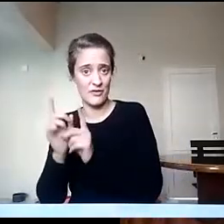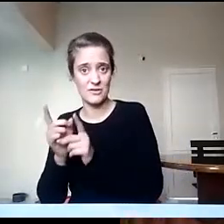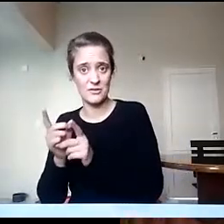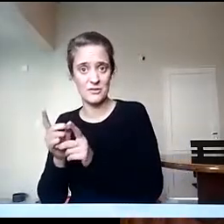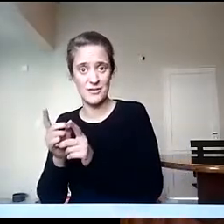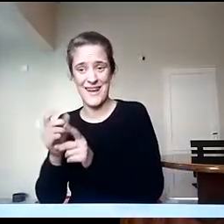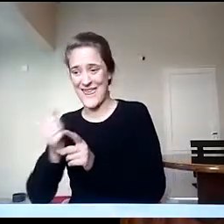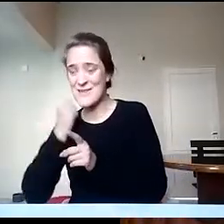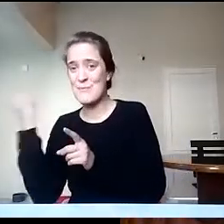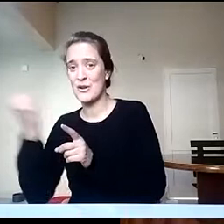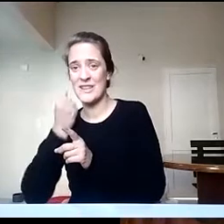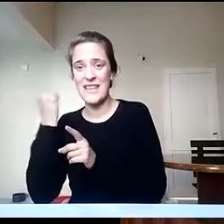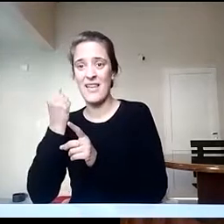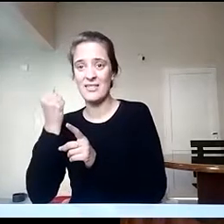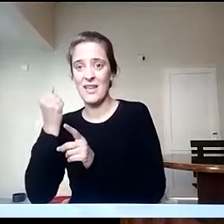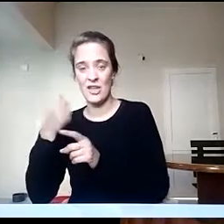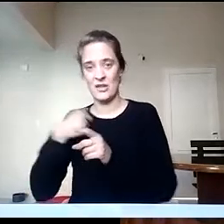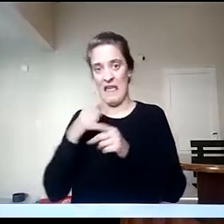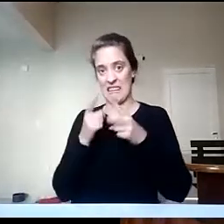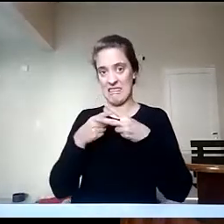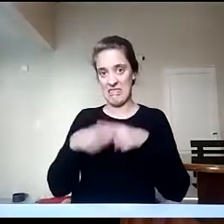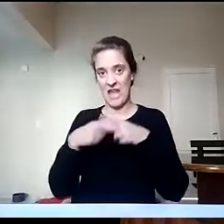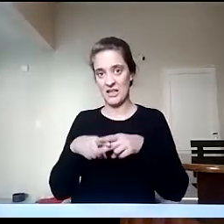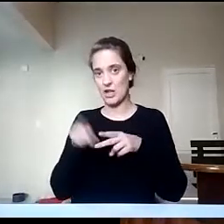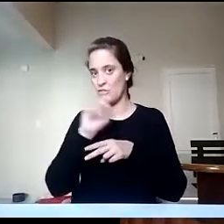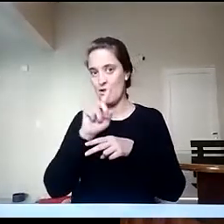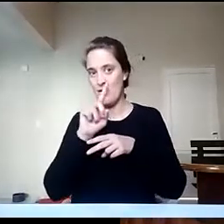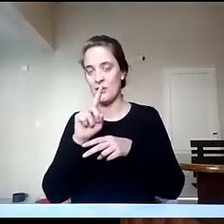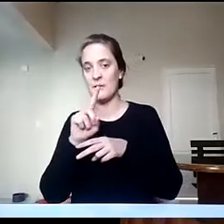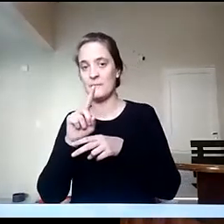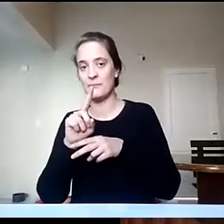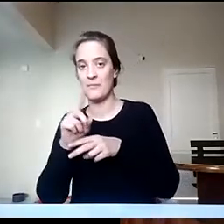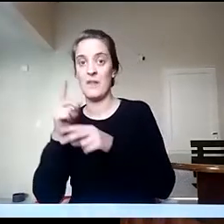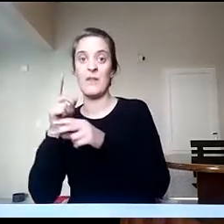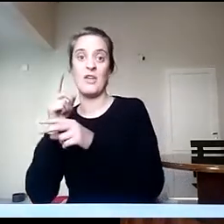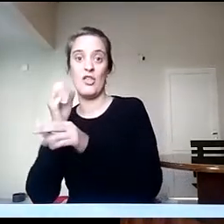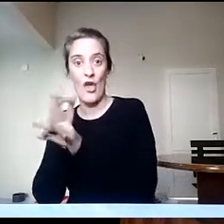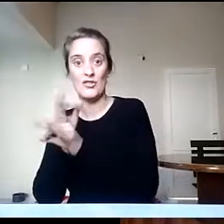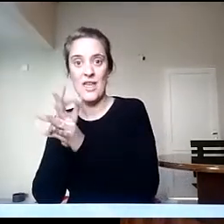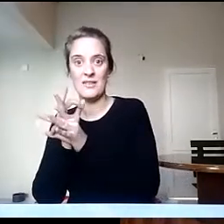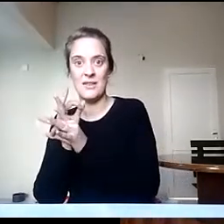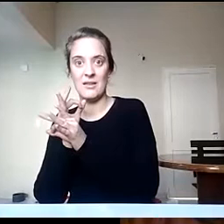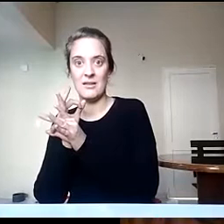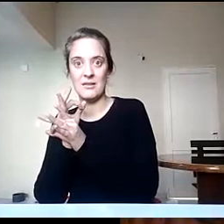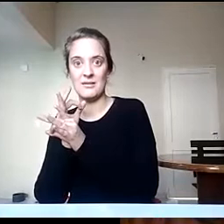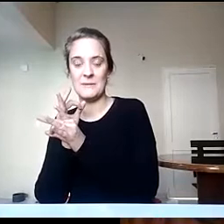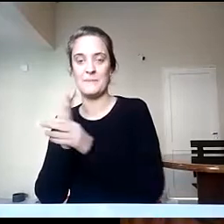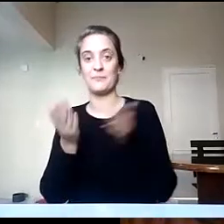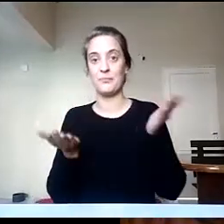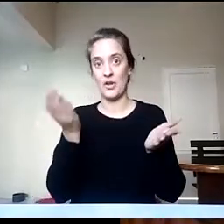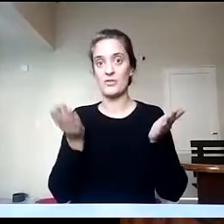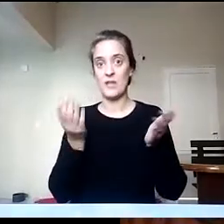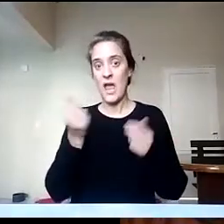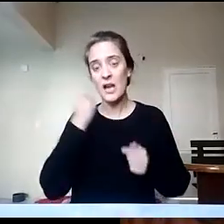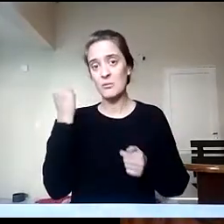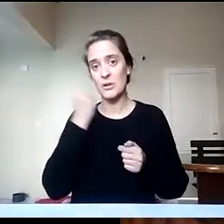profesores. Entonces, como profesores, tenemos este rol fundamental o tenemos esta... Realmente sí, es un rol o